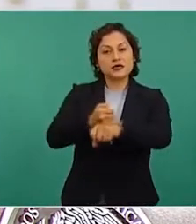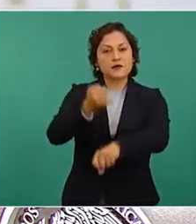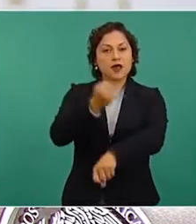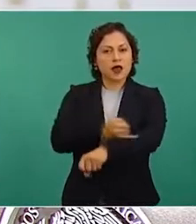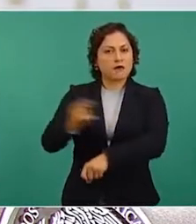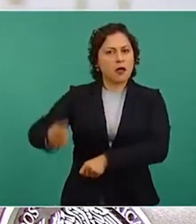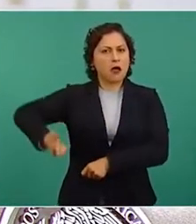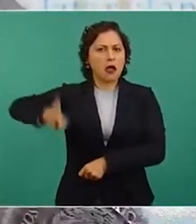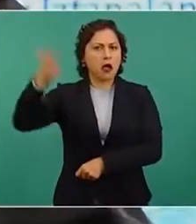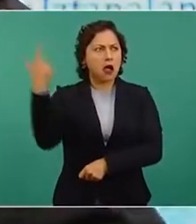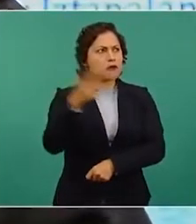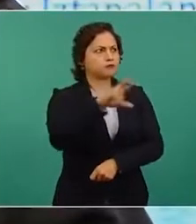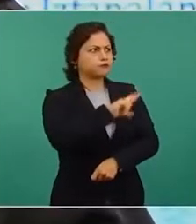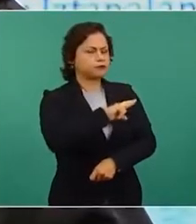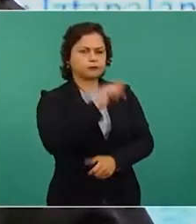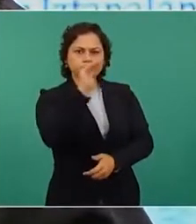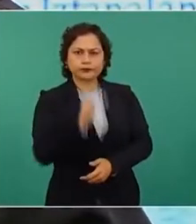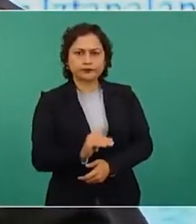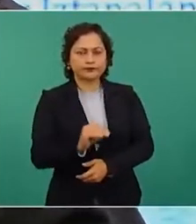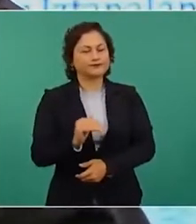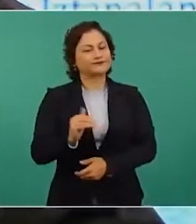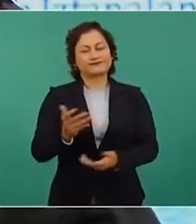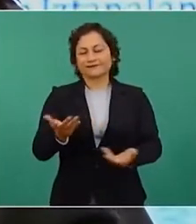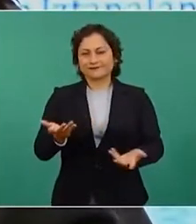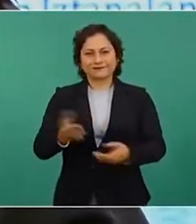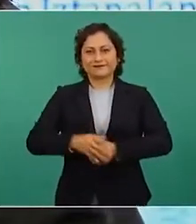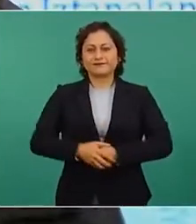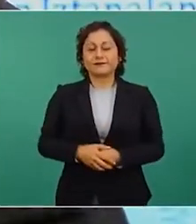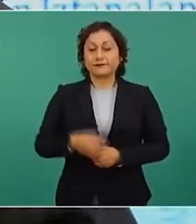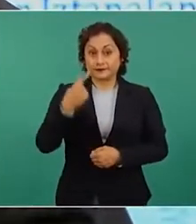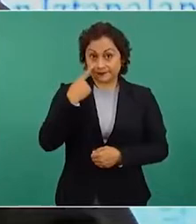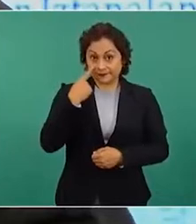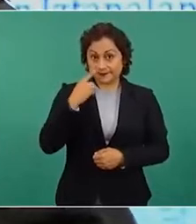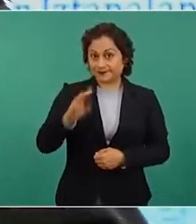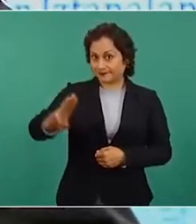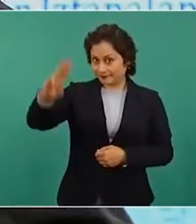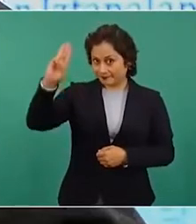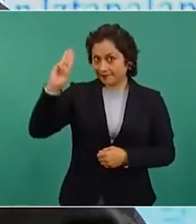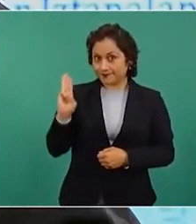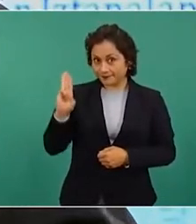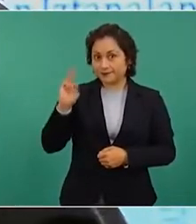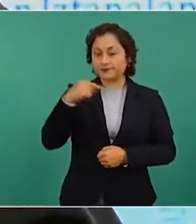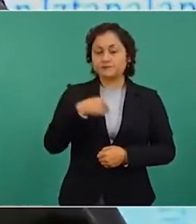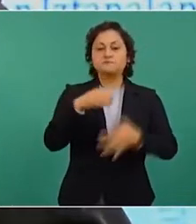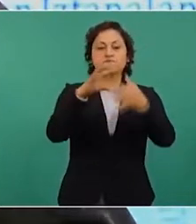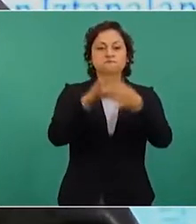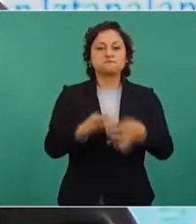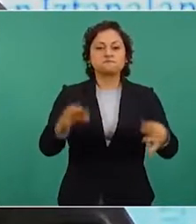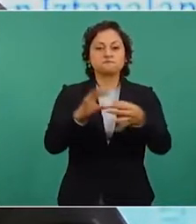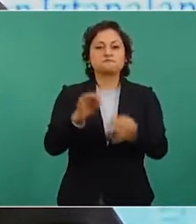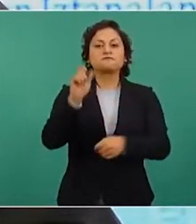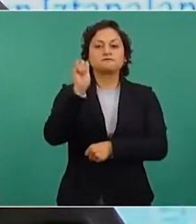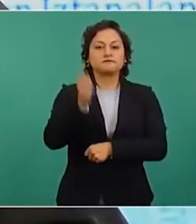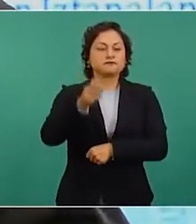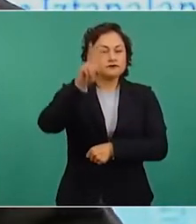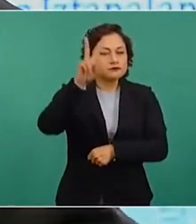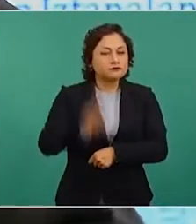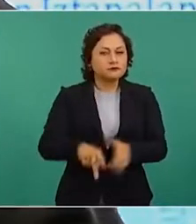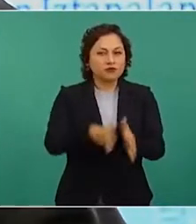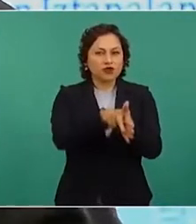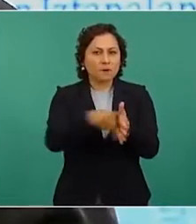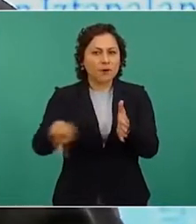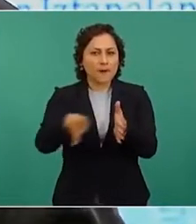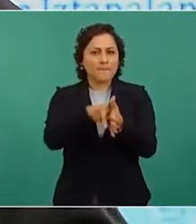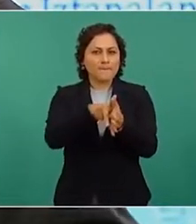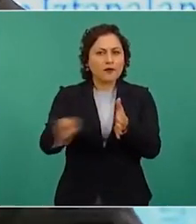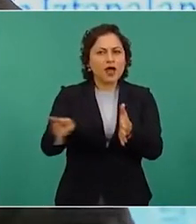Como se consignó el miércoles pasado en esta sección, no hay una semana en la que los medios de comunicación no